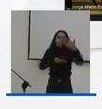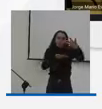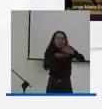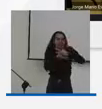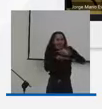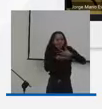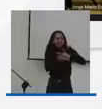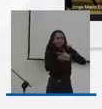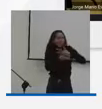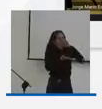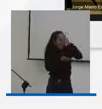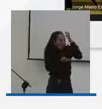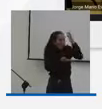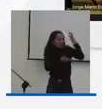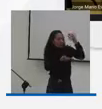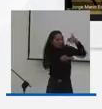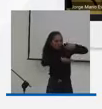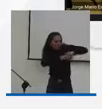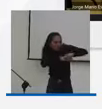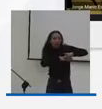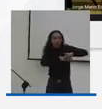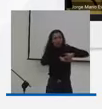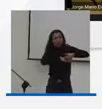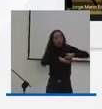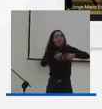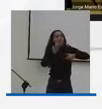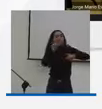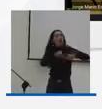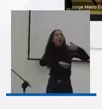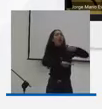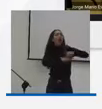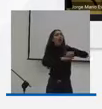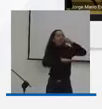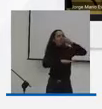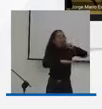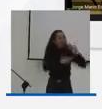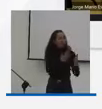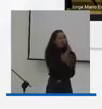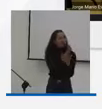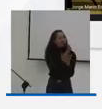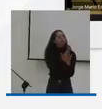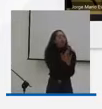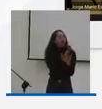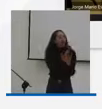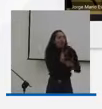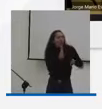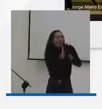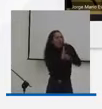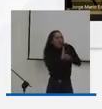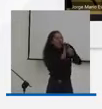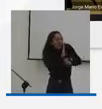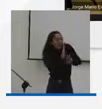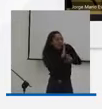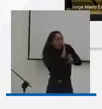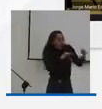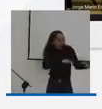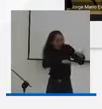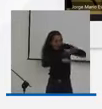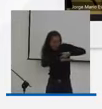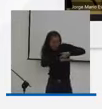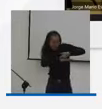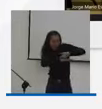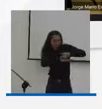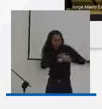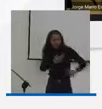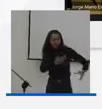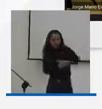los conceptos que nos emitan teniendo la fundamentación en los teóricos o en investigaciones para poderlo